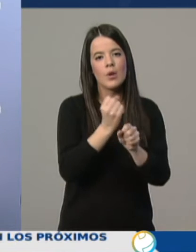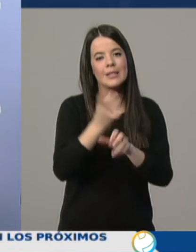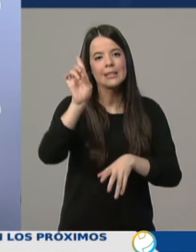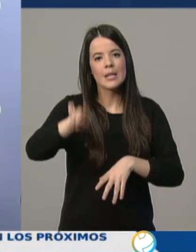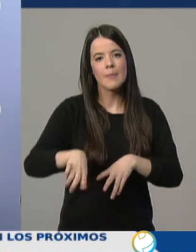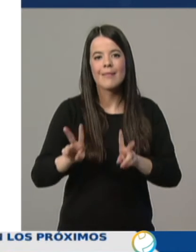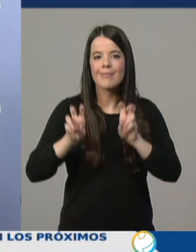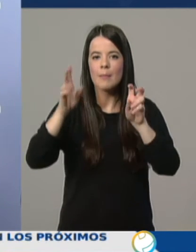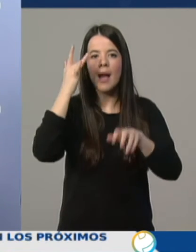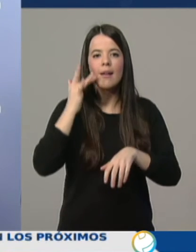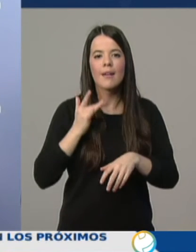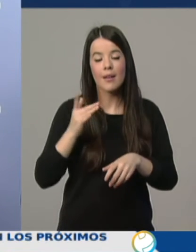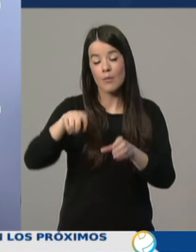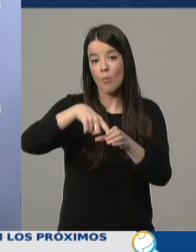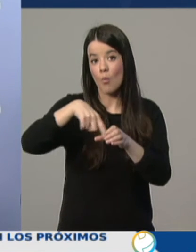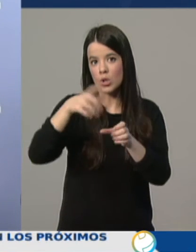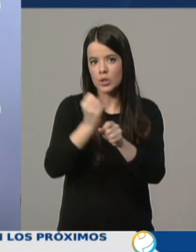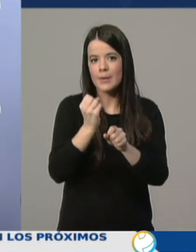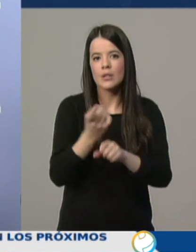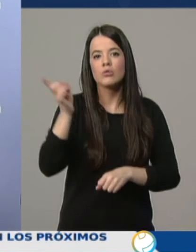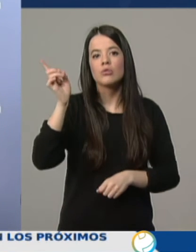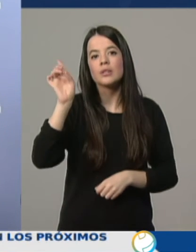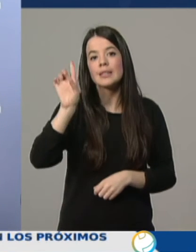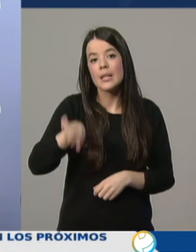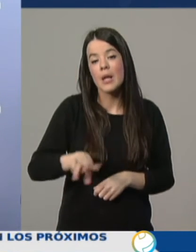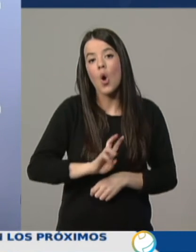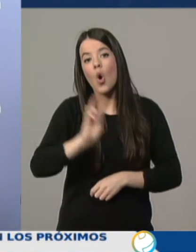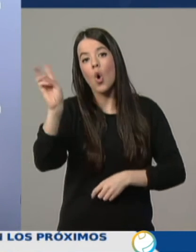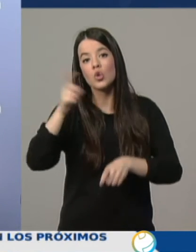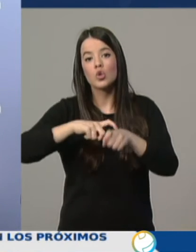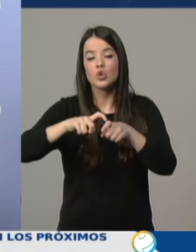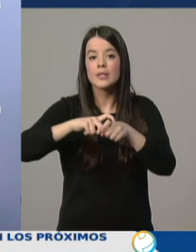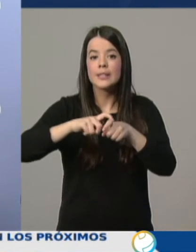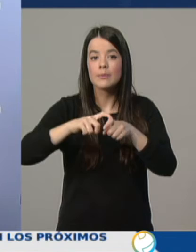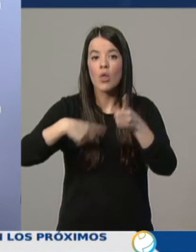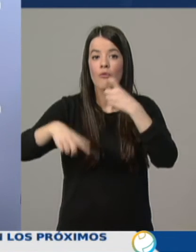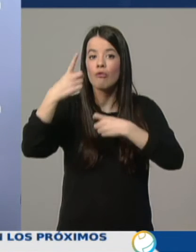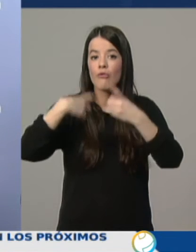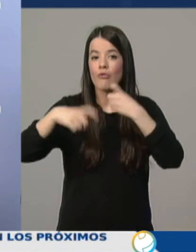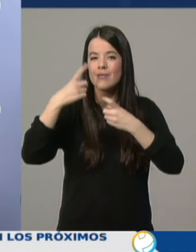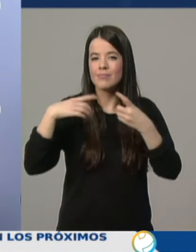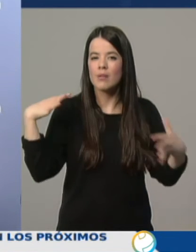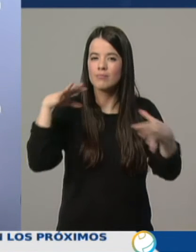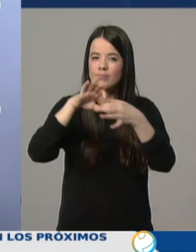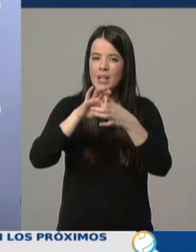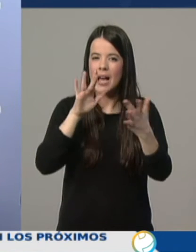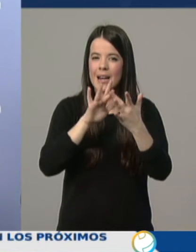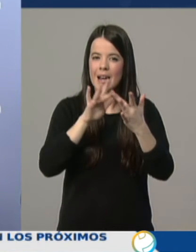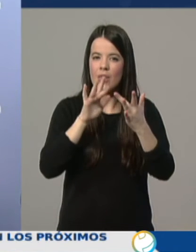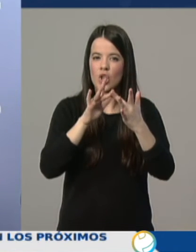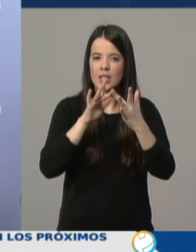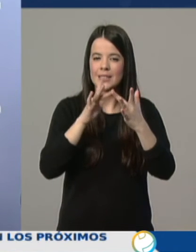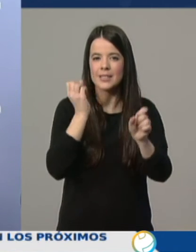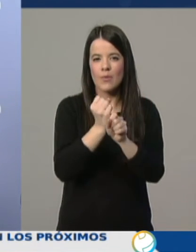hay mantener en puesto de trabajo. El segundo camino, el segundo tipo de información que se puede recabar es lo relativo a relaciones laborales, cómo